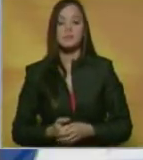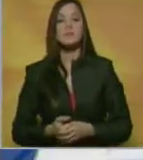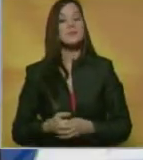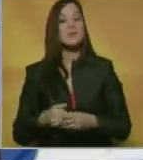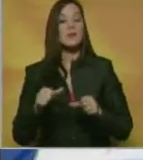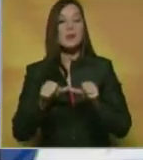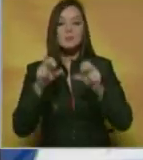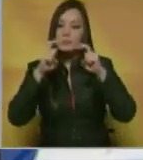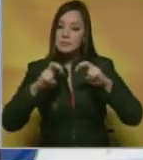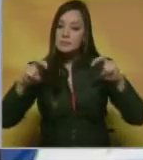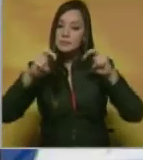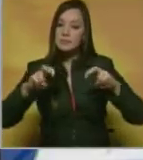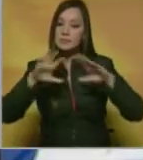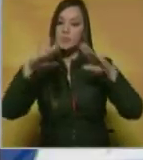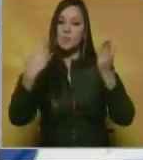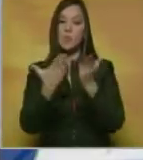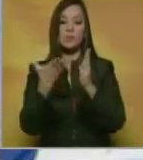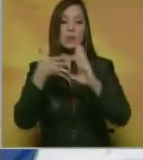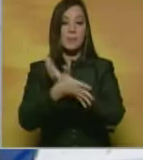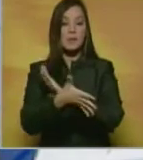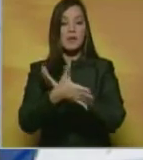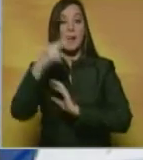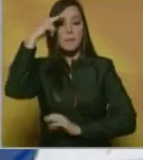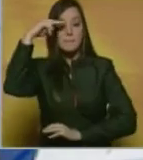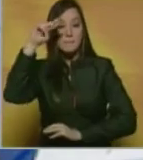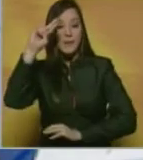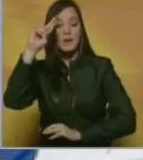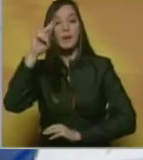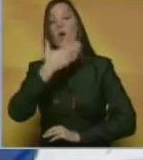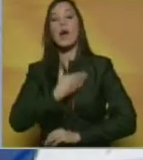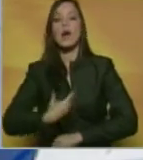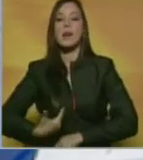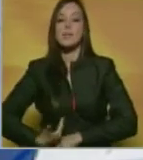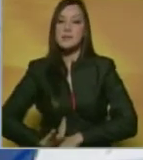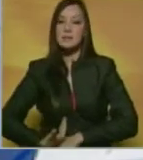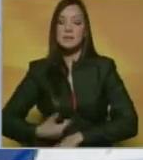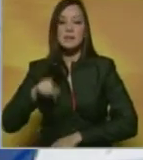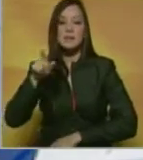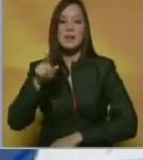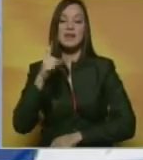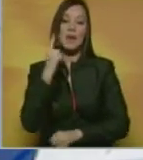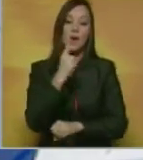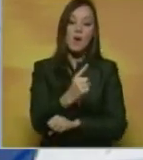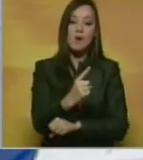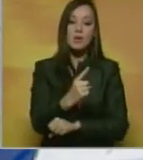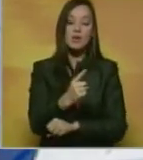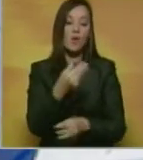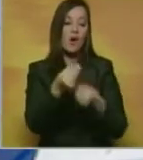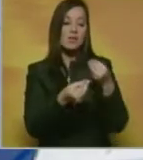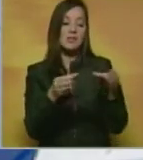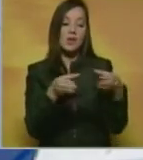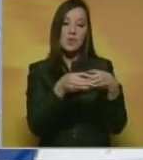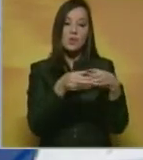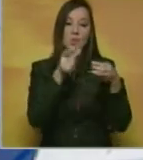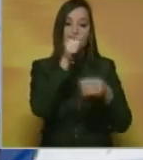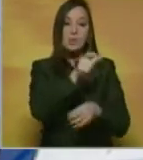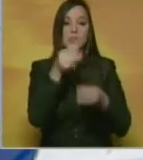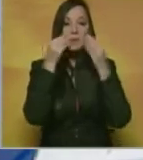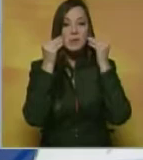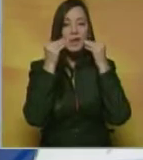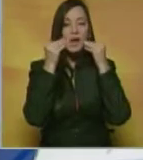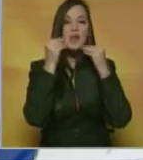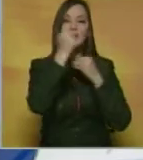Continuamos revisando lo que pasa en el mundo. En México, el presidente Enrique Peña Nieto ordenó crear una fiscalía especial para la búsqueda de personas